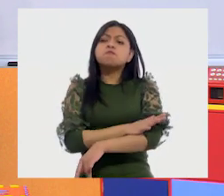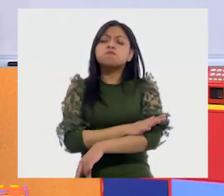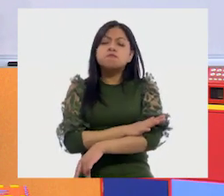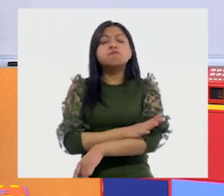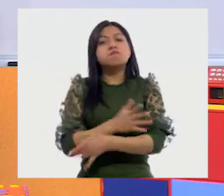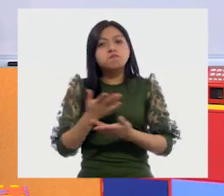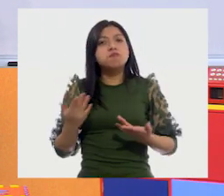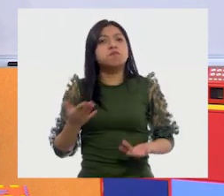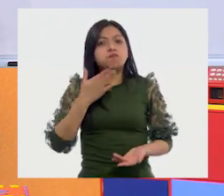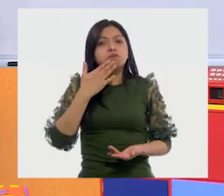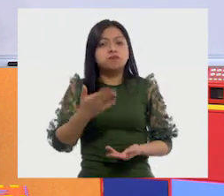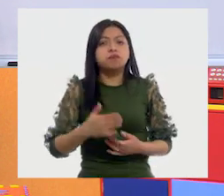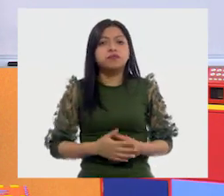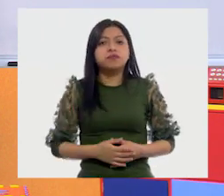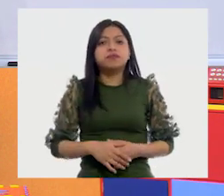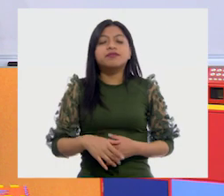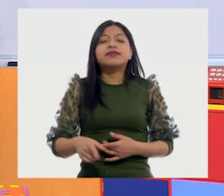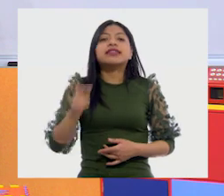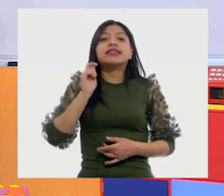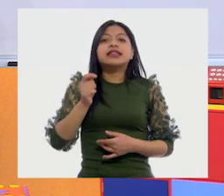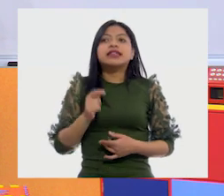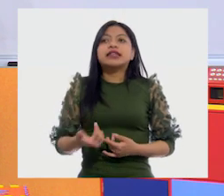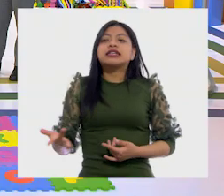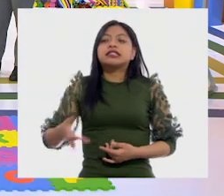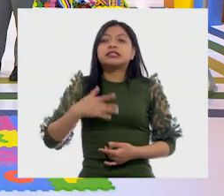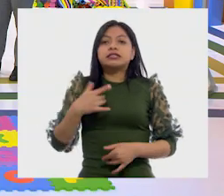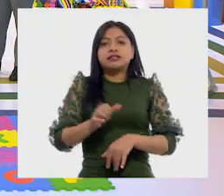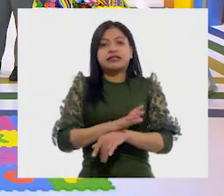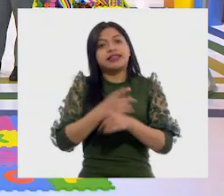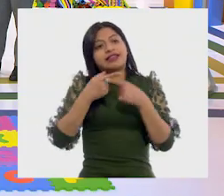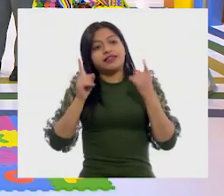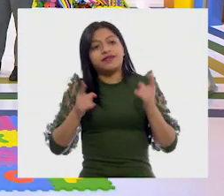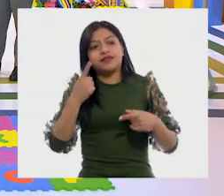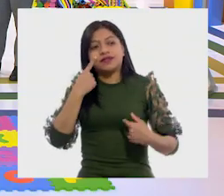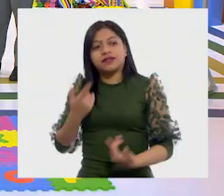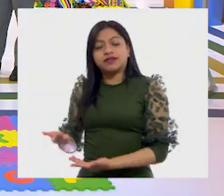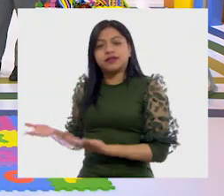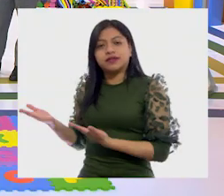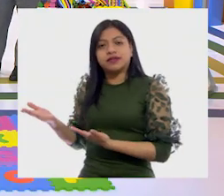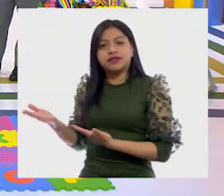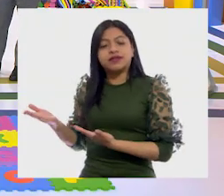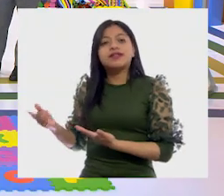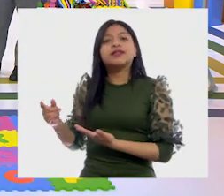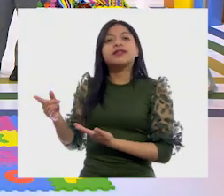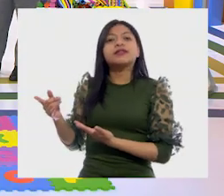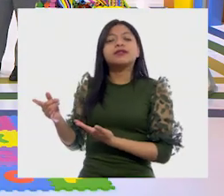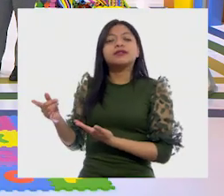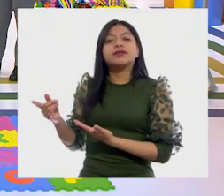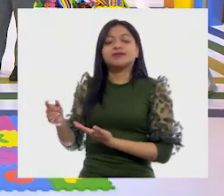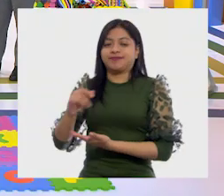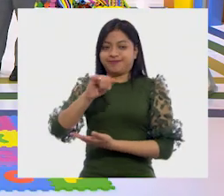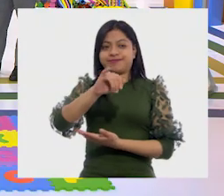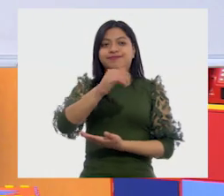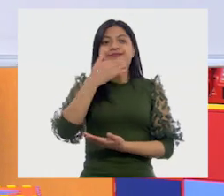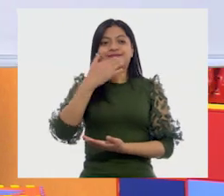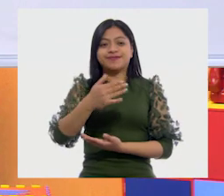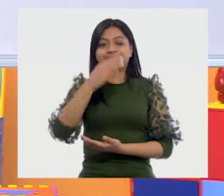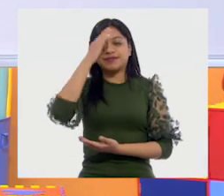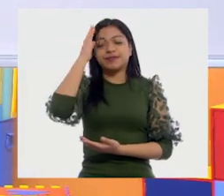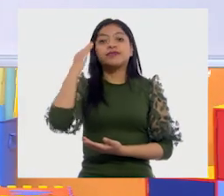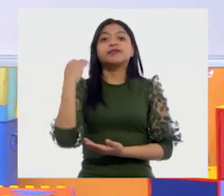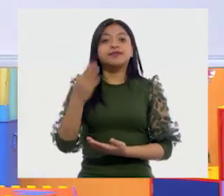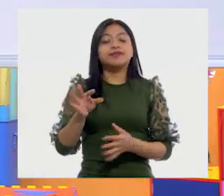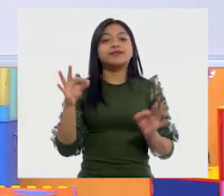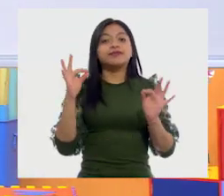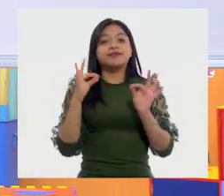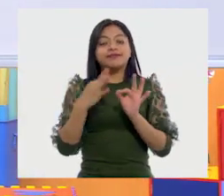bien. Ah. Te transmite otras. Esta. Ah, ya sé. Como este. Ah, exactamente. Ahora